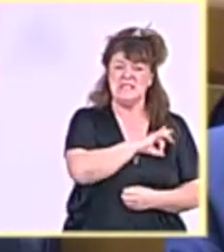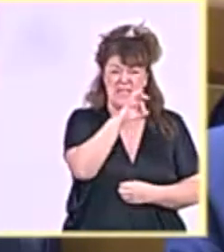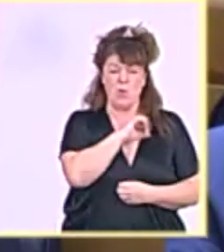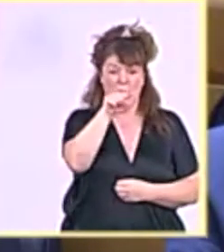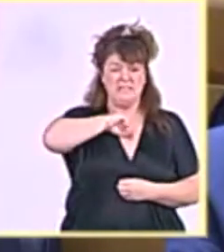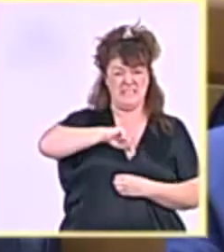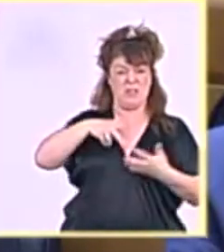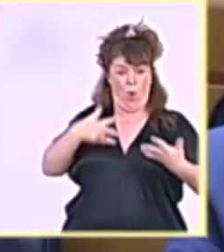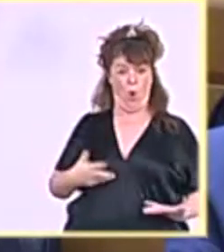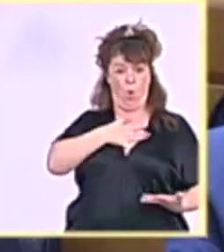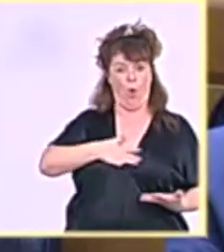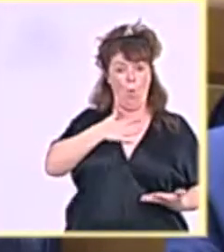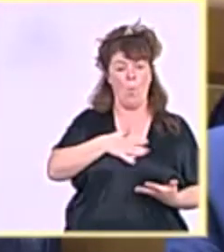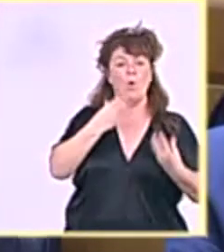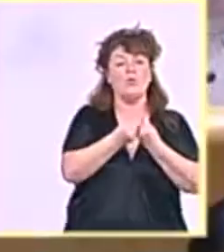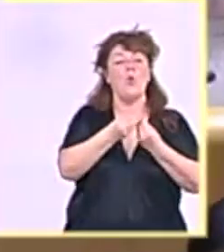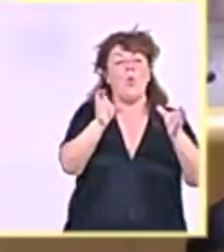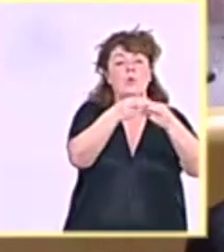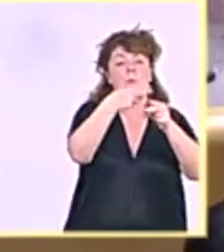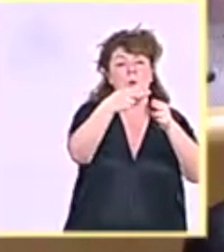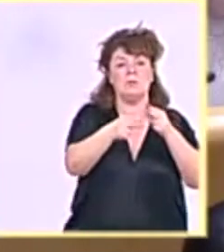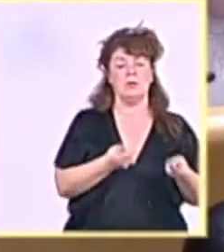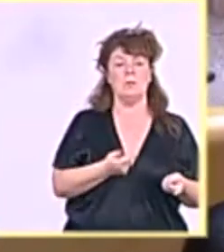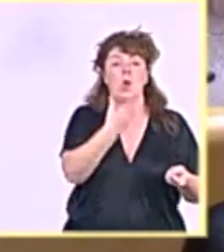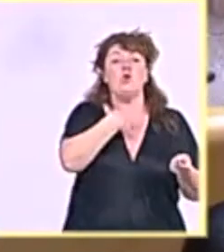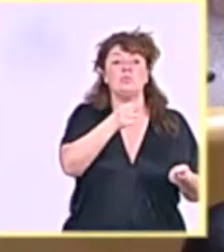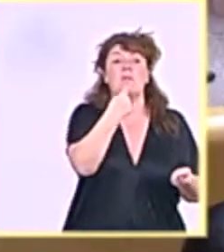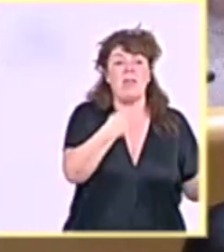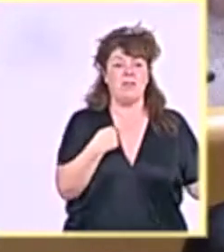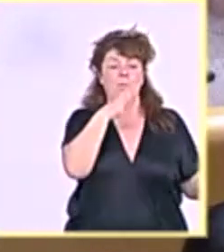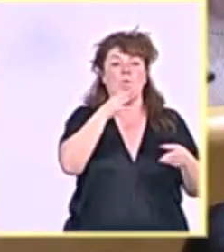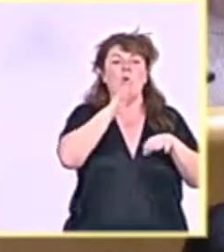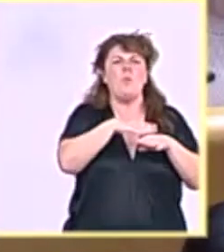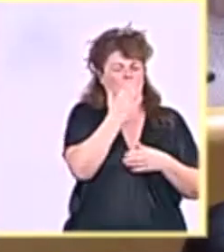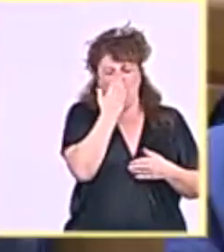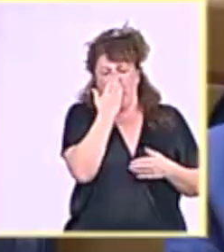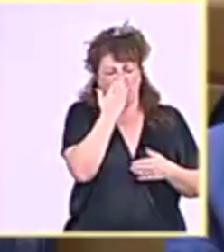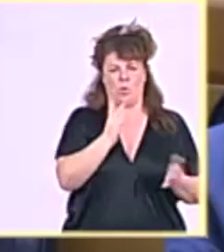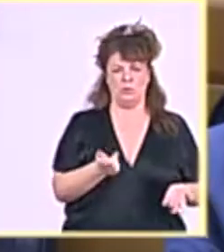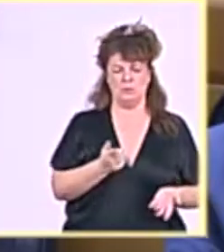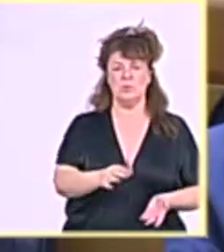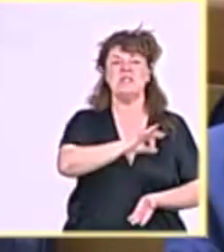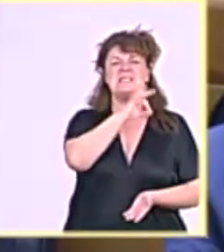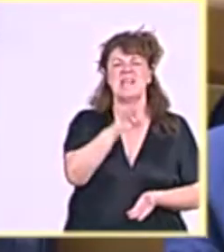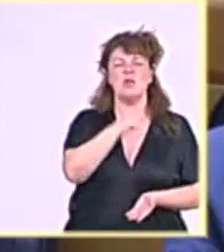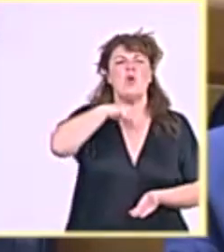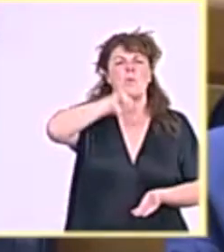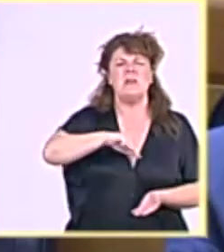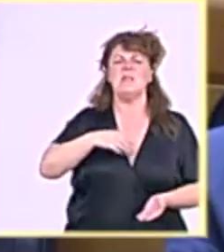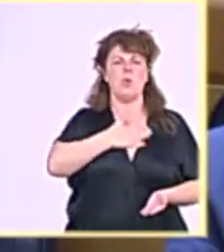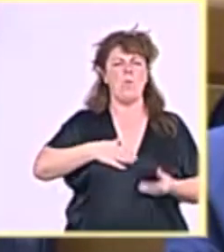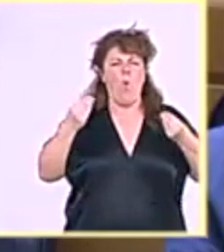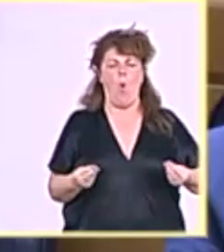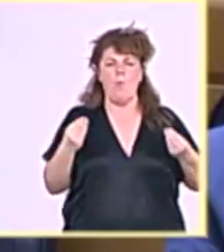Nos lo podría decir porque son bochornosas. Señoría, yo me siento muy cómoda en un Gobierno que no hace más que recuperar derechos para las mujeres,